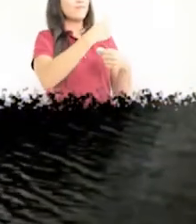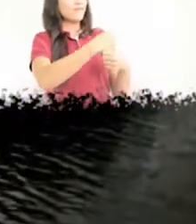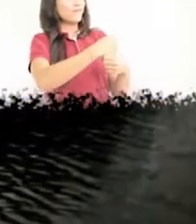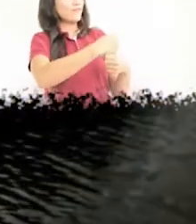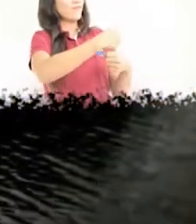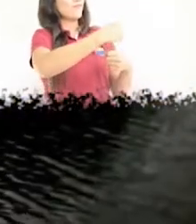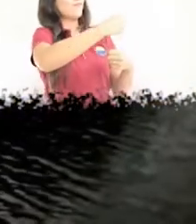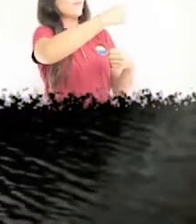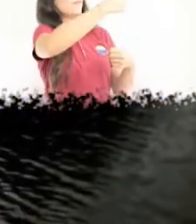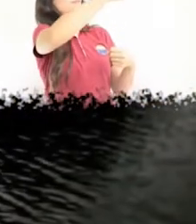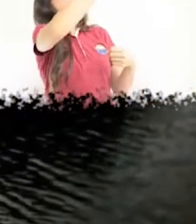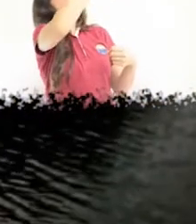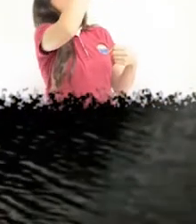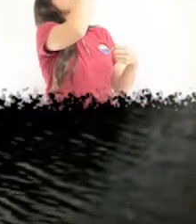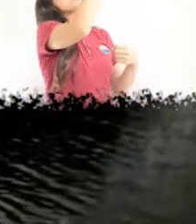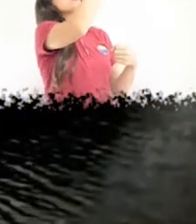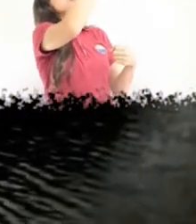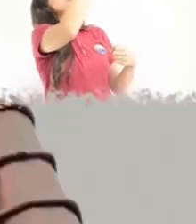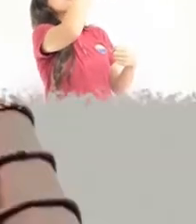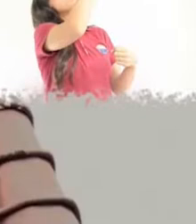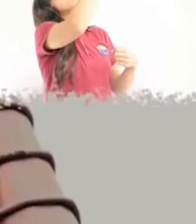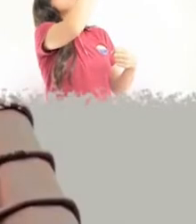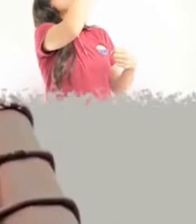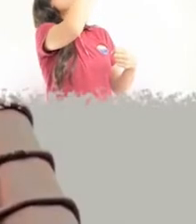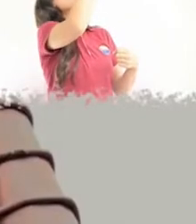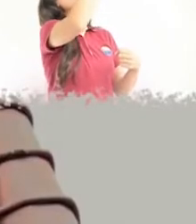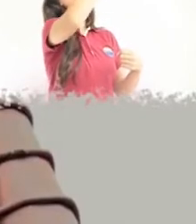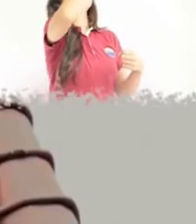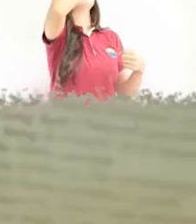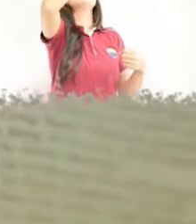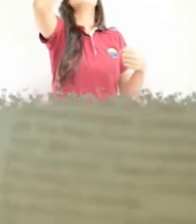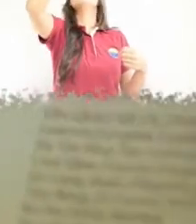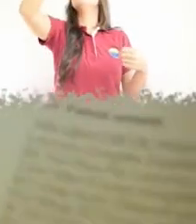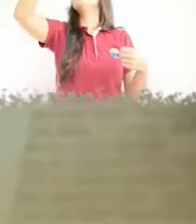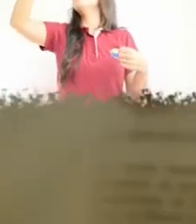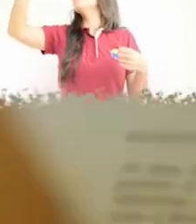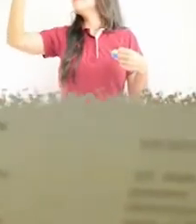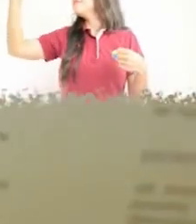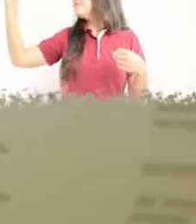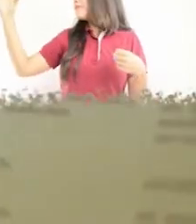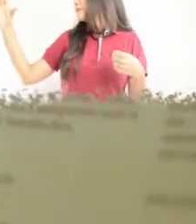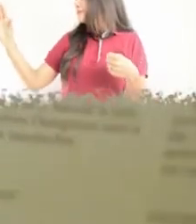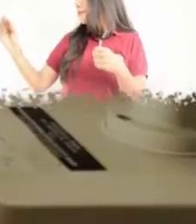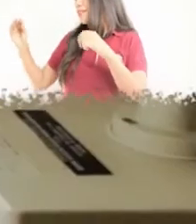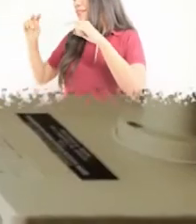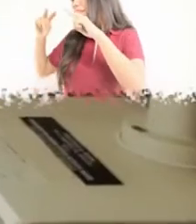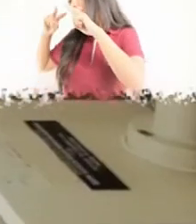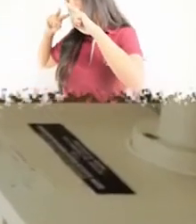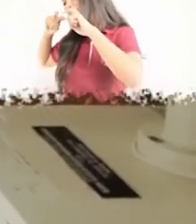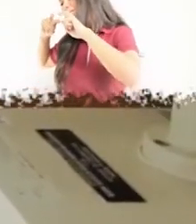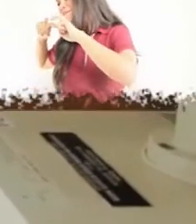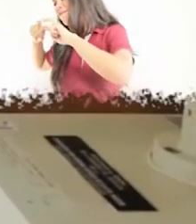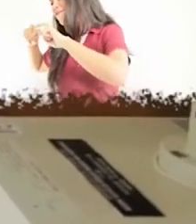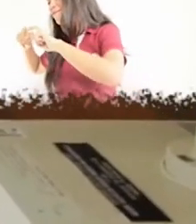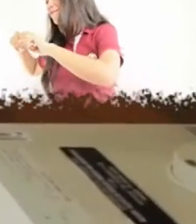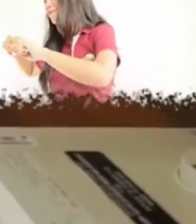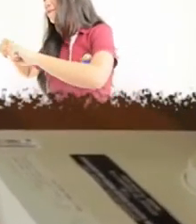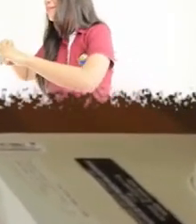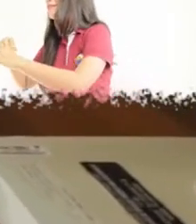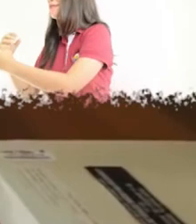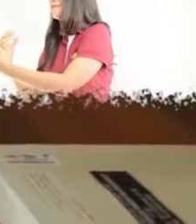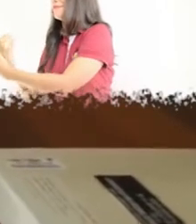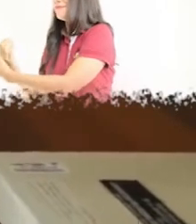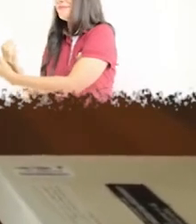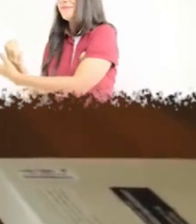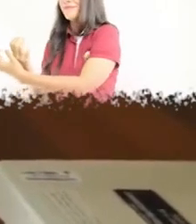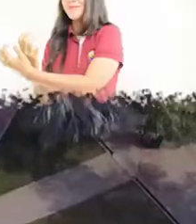antorcha luminosa en el Caribe insignia de investigación y